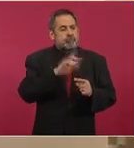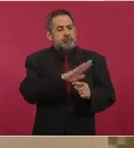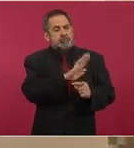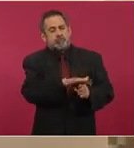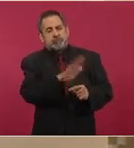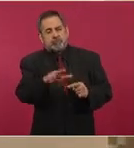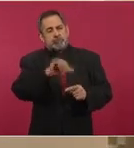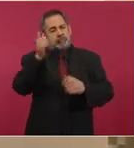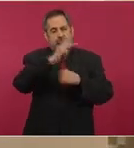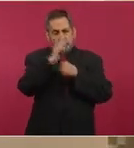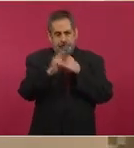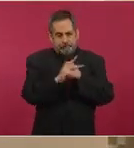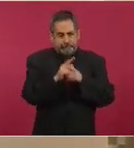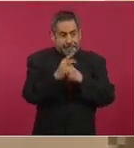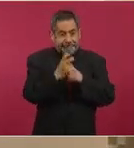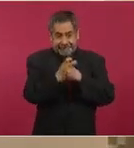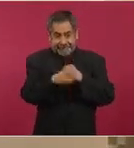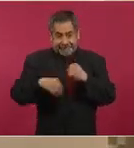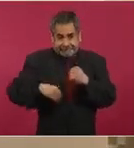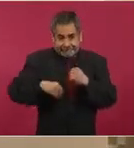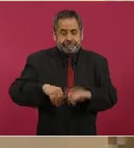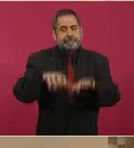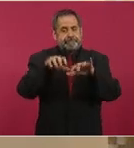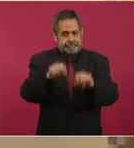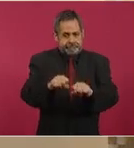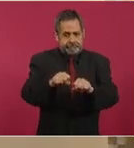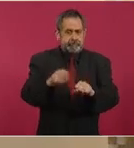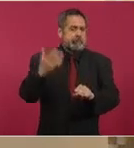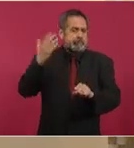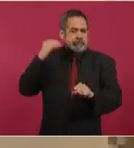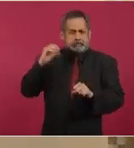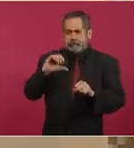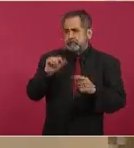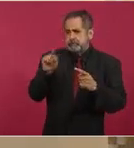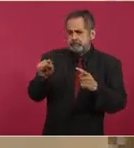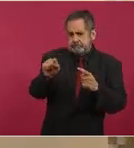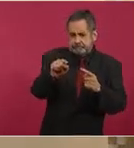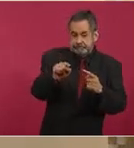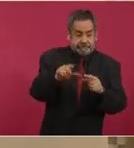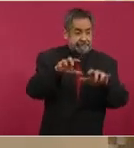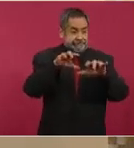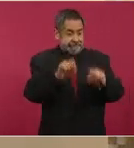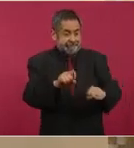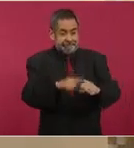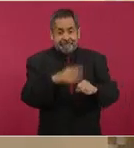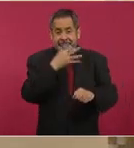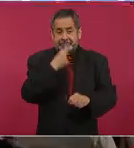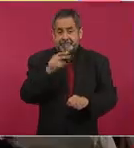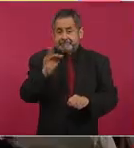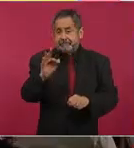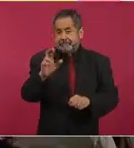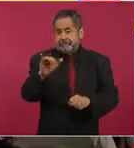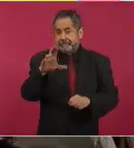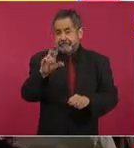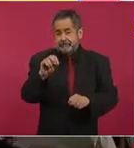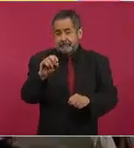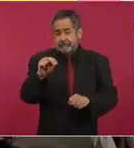había detenido a otros integrantes de esta célula, pero en este operativo fue detenido Francisco M. Siguiente.